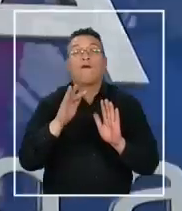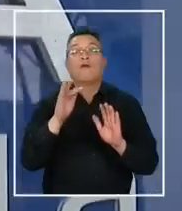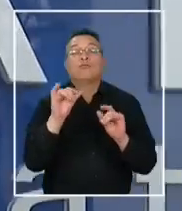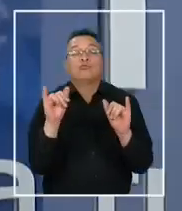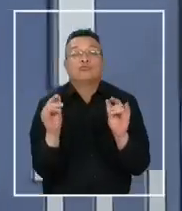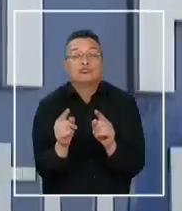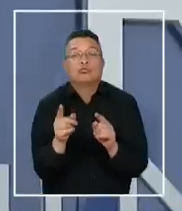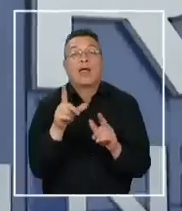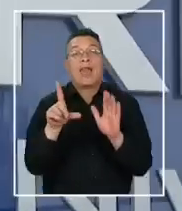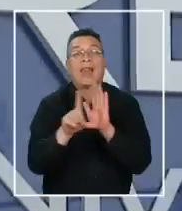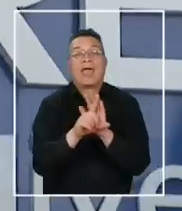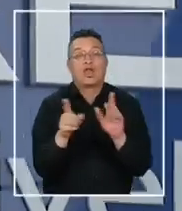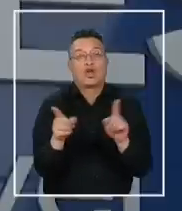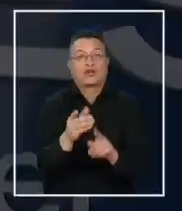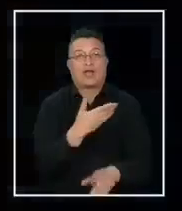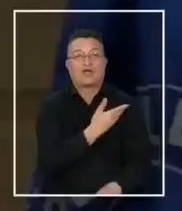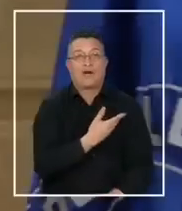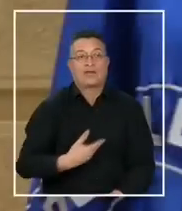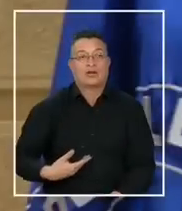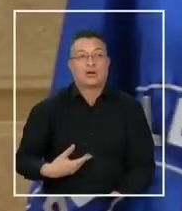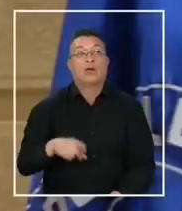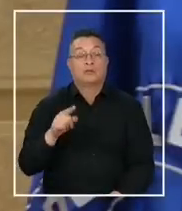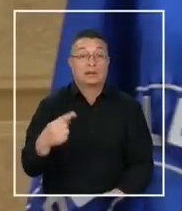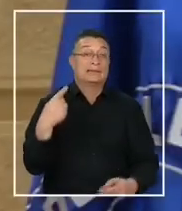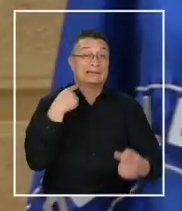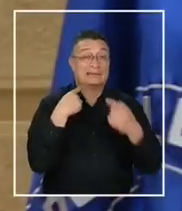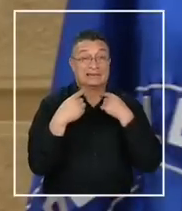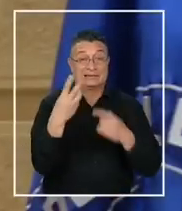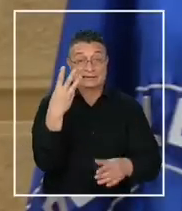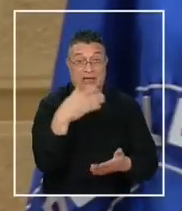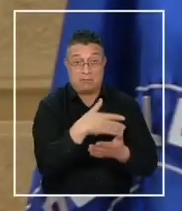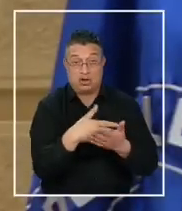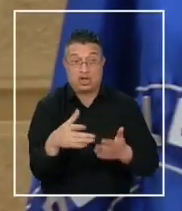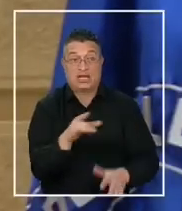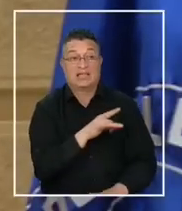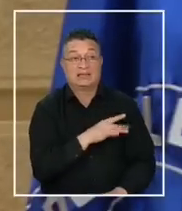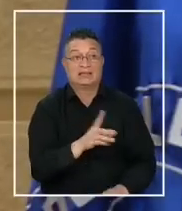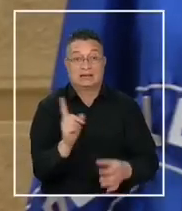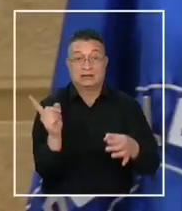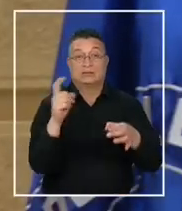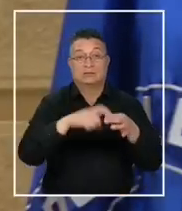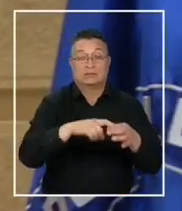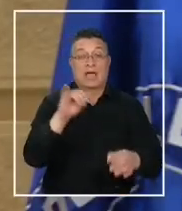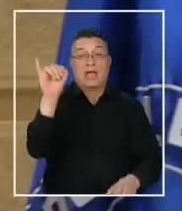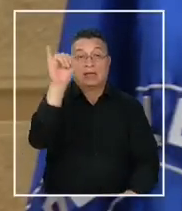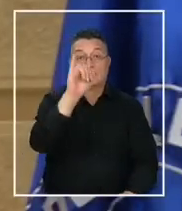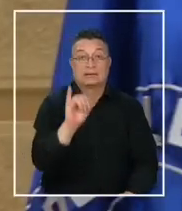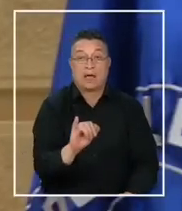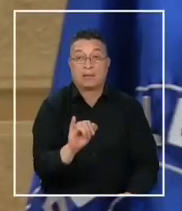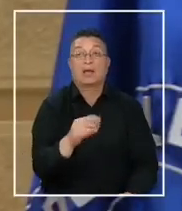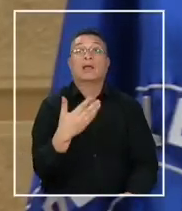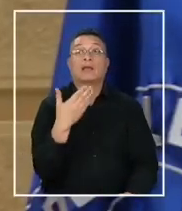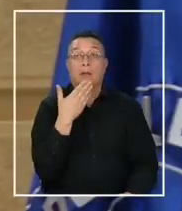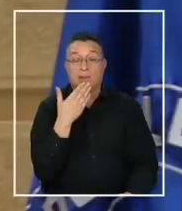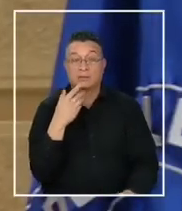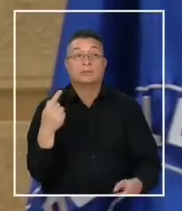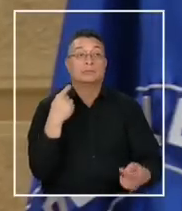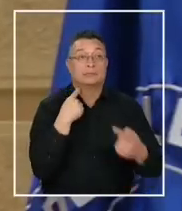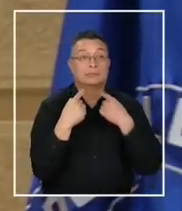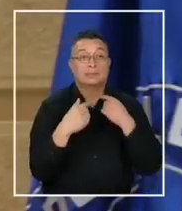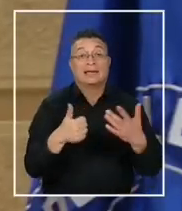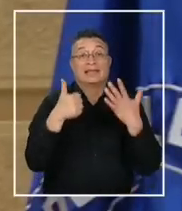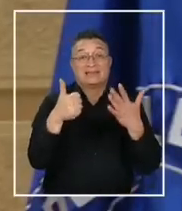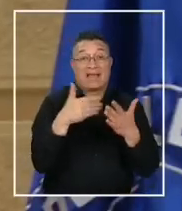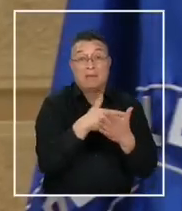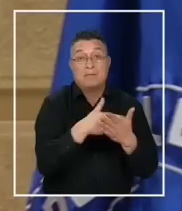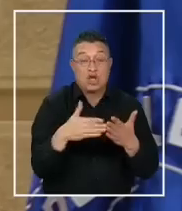ley corta del gobierno. Esto afecta no solamente a los 3 millones de chilenos que son beneficiarios del sistema ISAPES, sino también afecta a 6